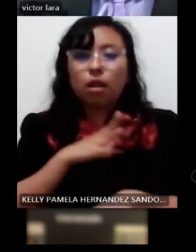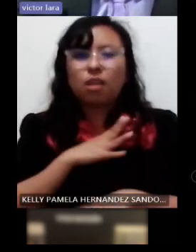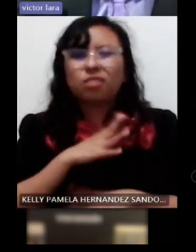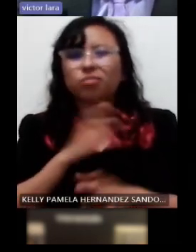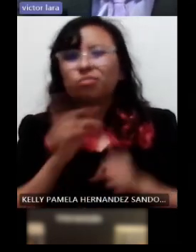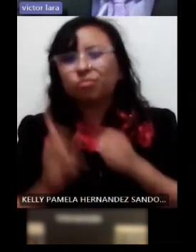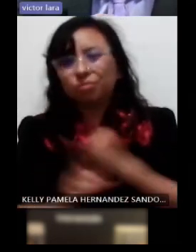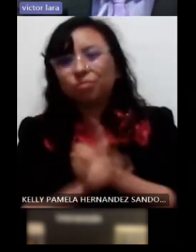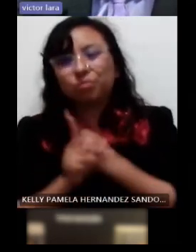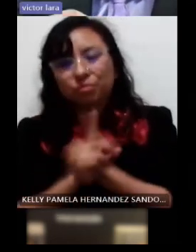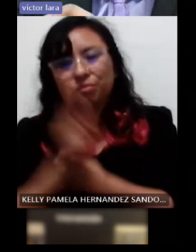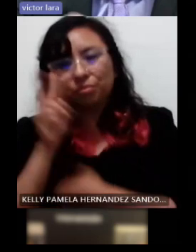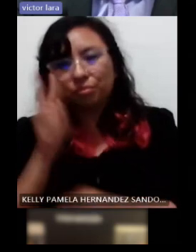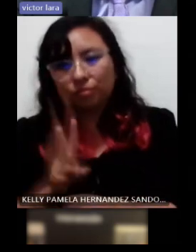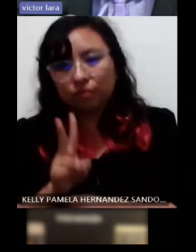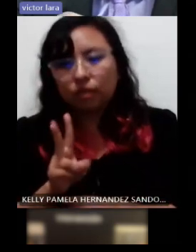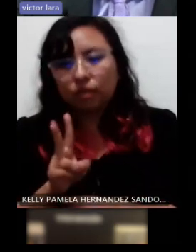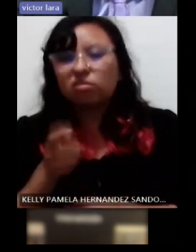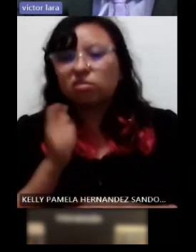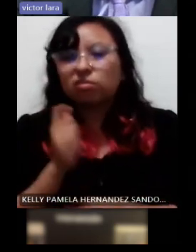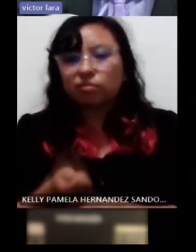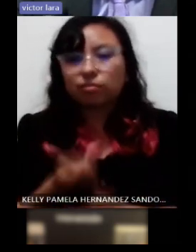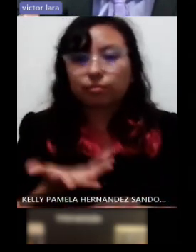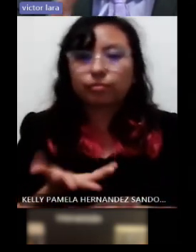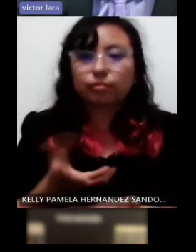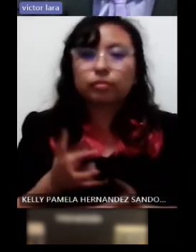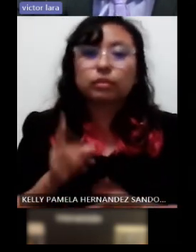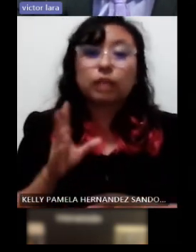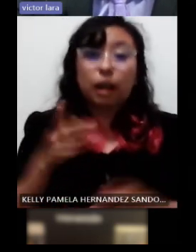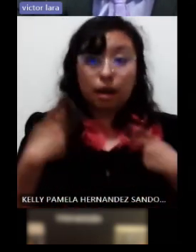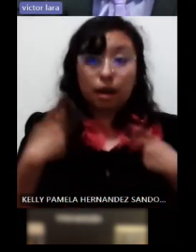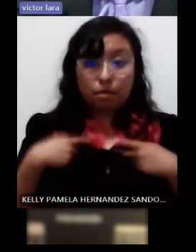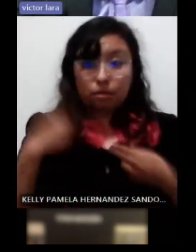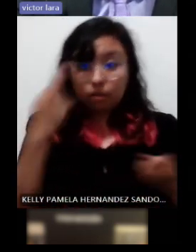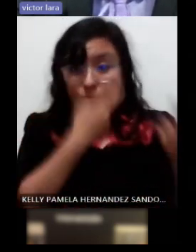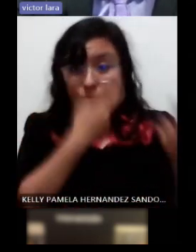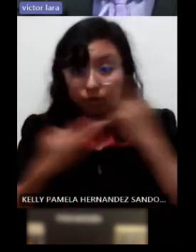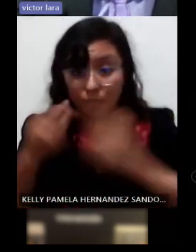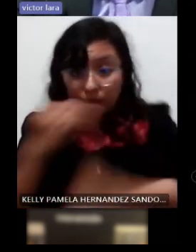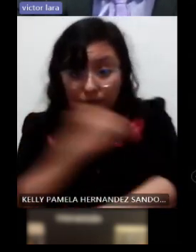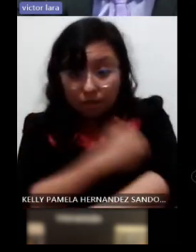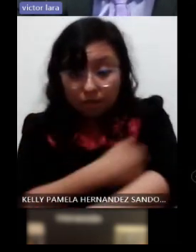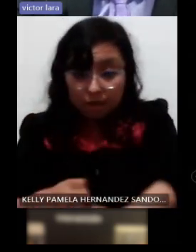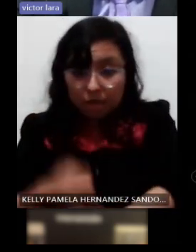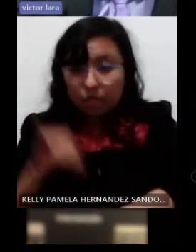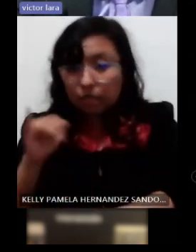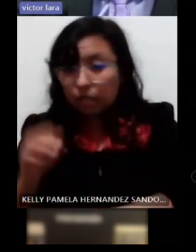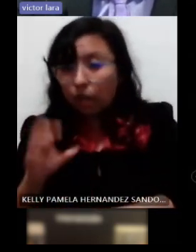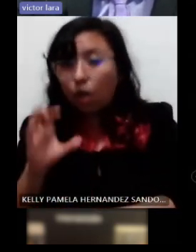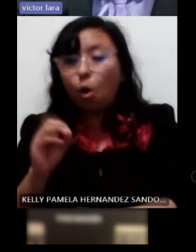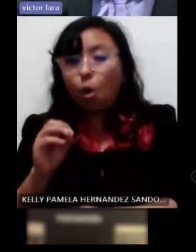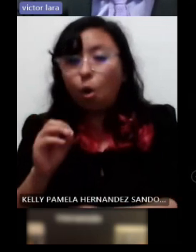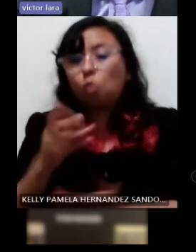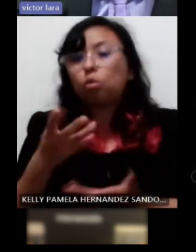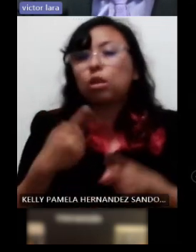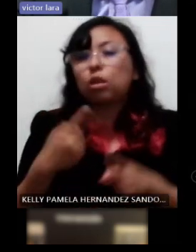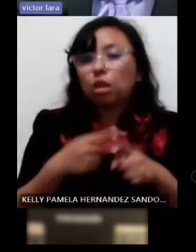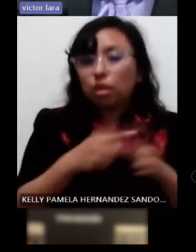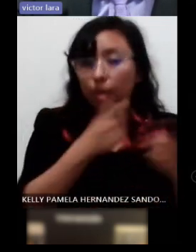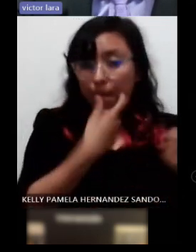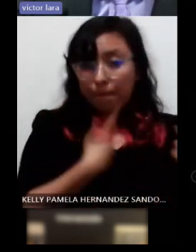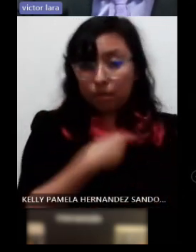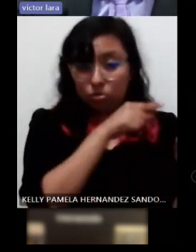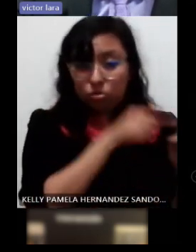que generalmente se le evalúa y se le revisa al familiar y no al paciente entonces el paciente es una persona muy